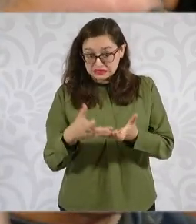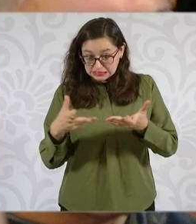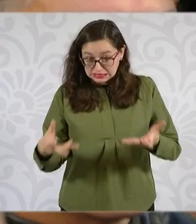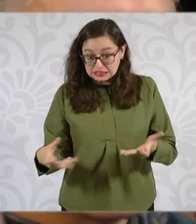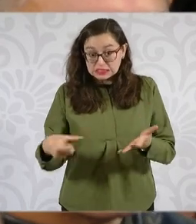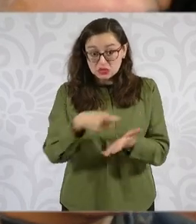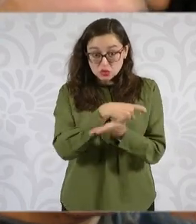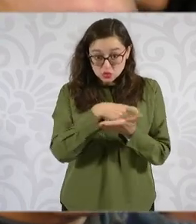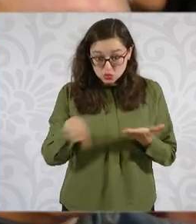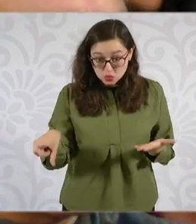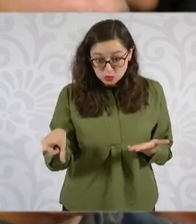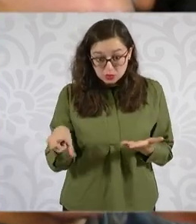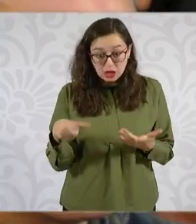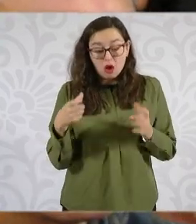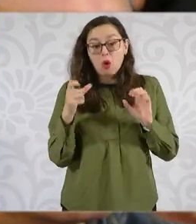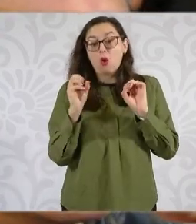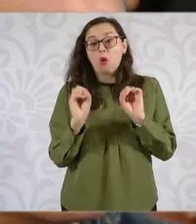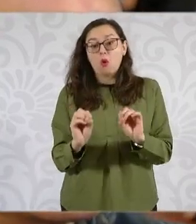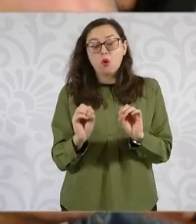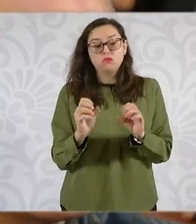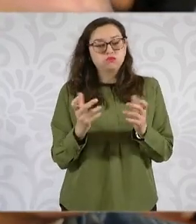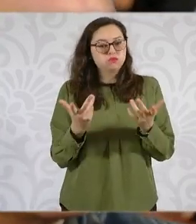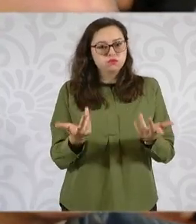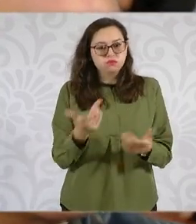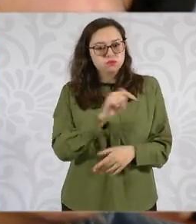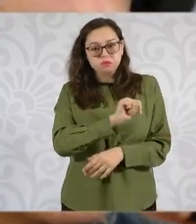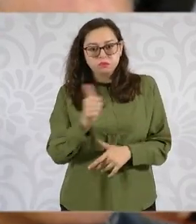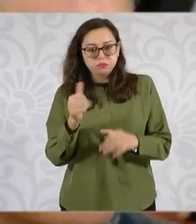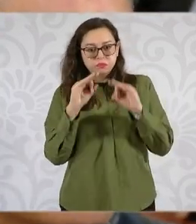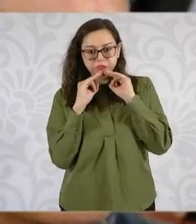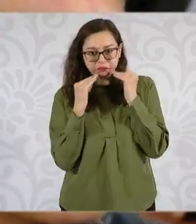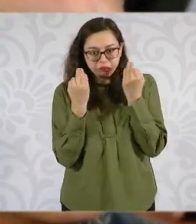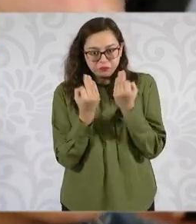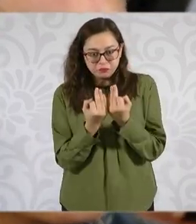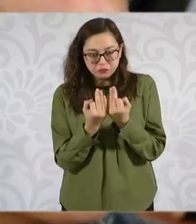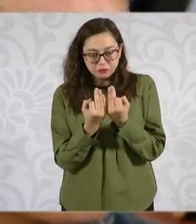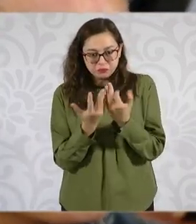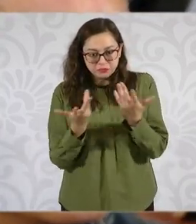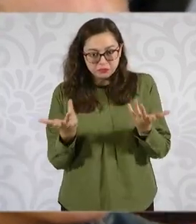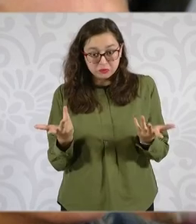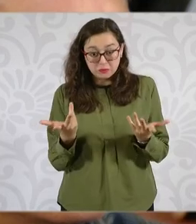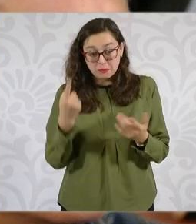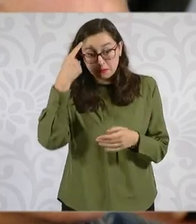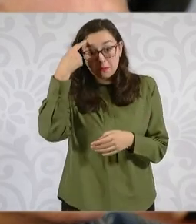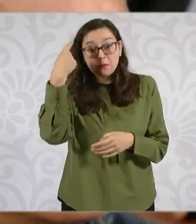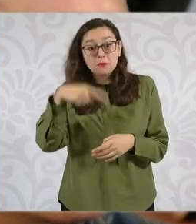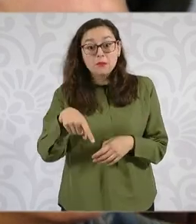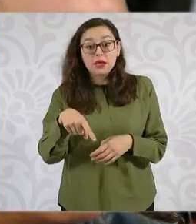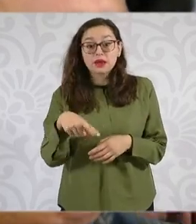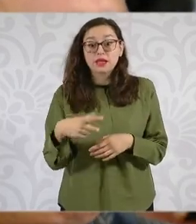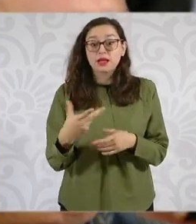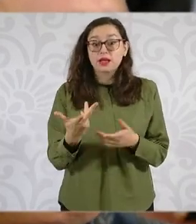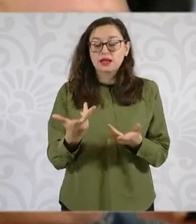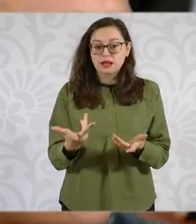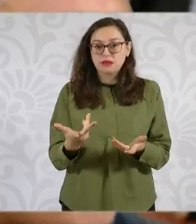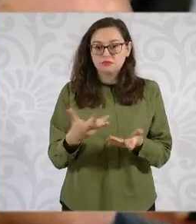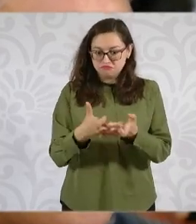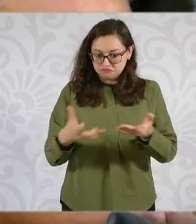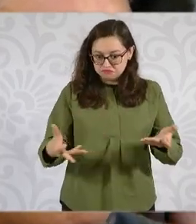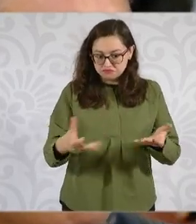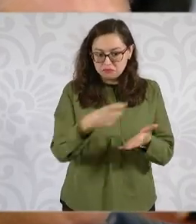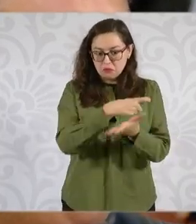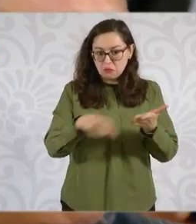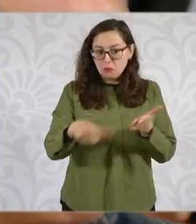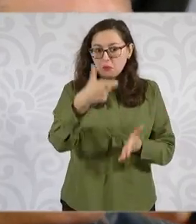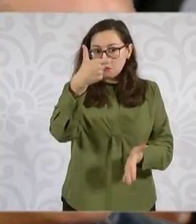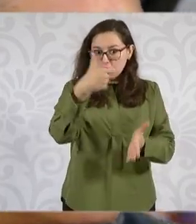precio comercial o algún otro esquema de los cuales el gobierno puede echar mano para obtener ese terreno, construir vivienda